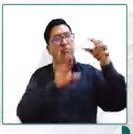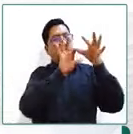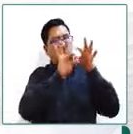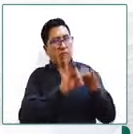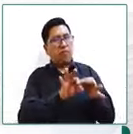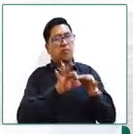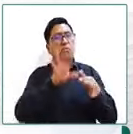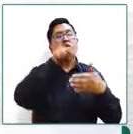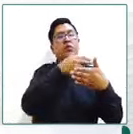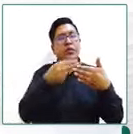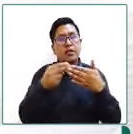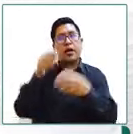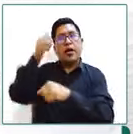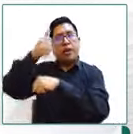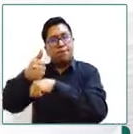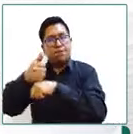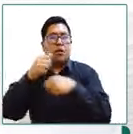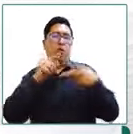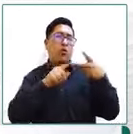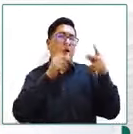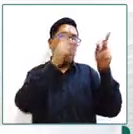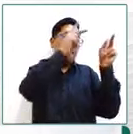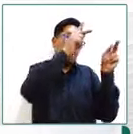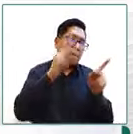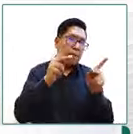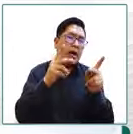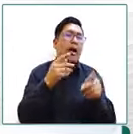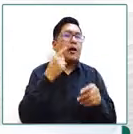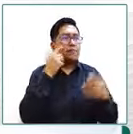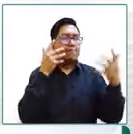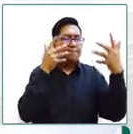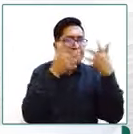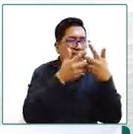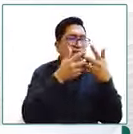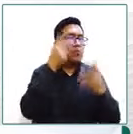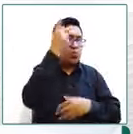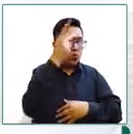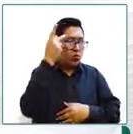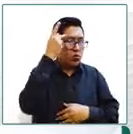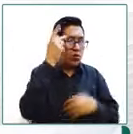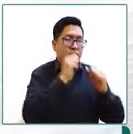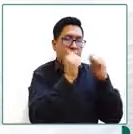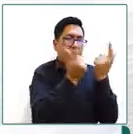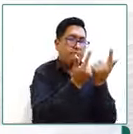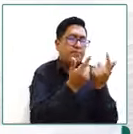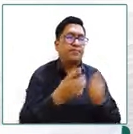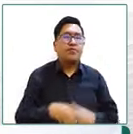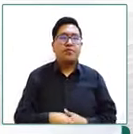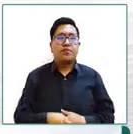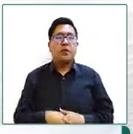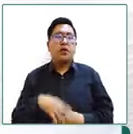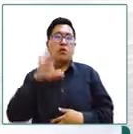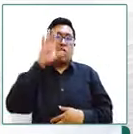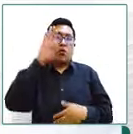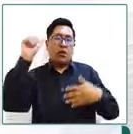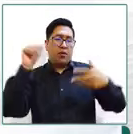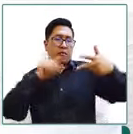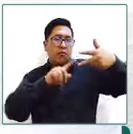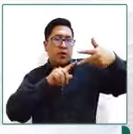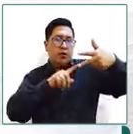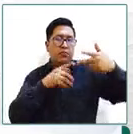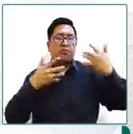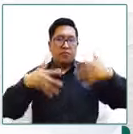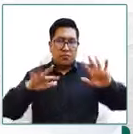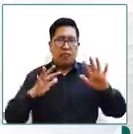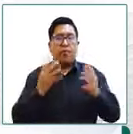o en Pando se coordina con la instancia técnica departamental de política social y en Cochabamba hay una evaluación del